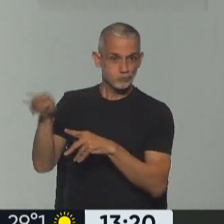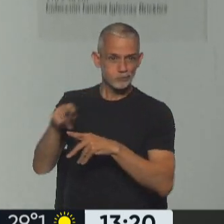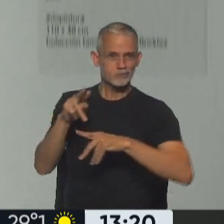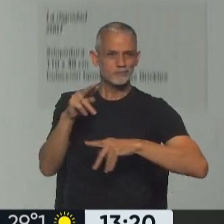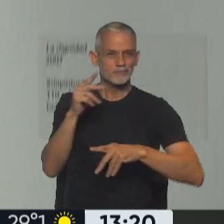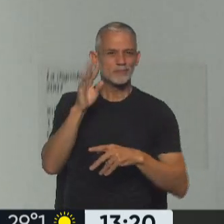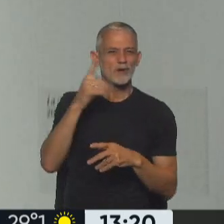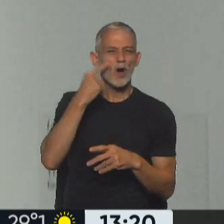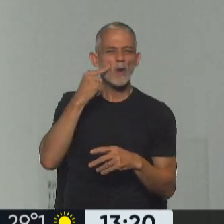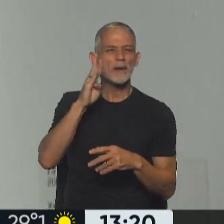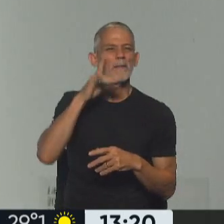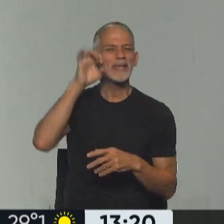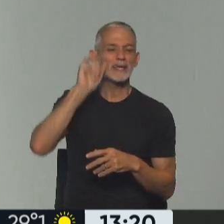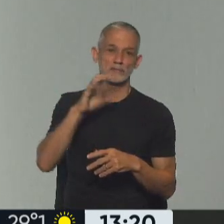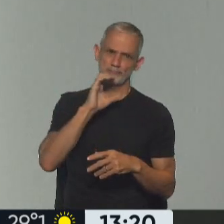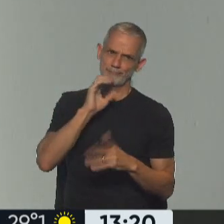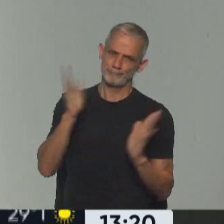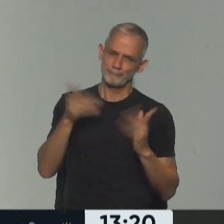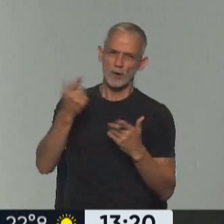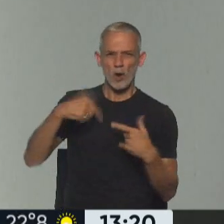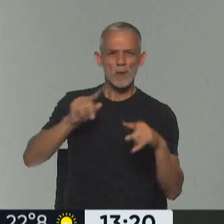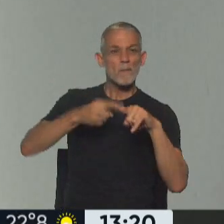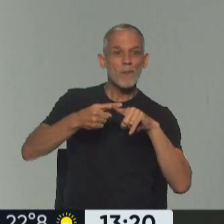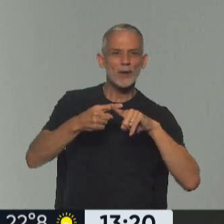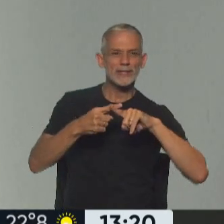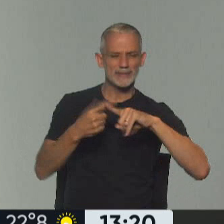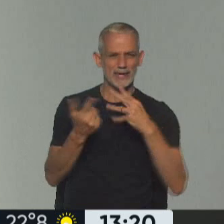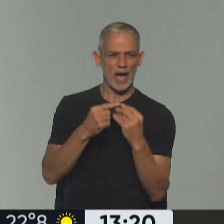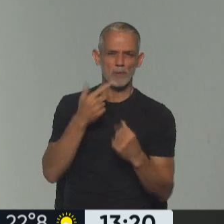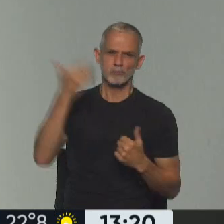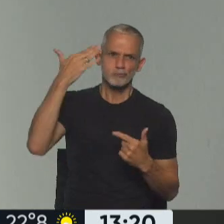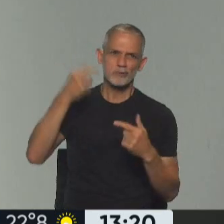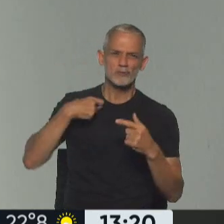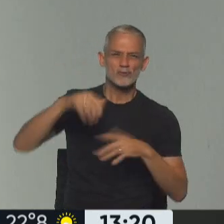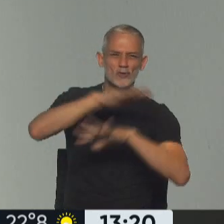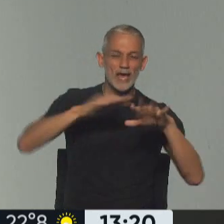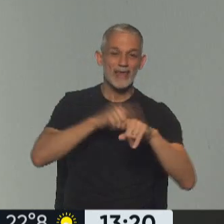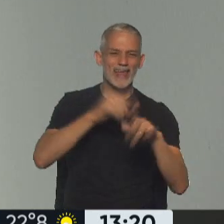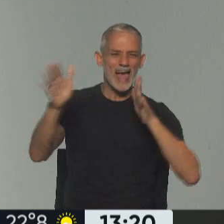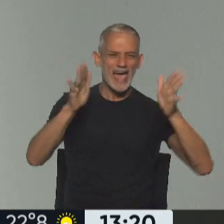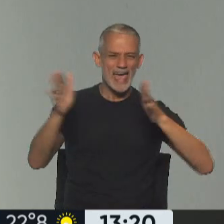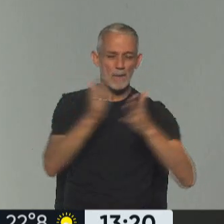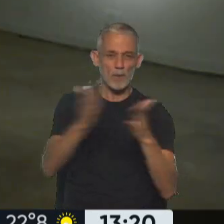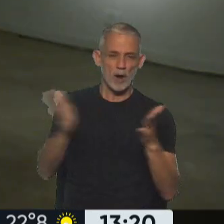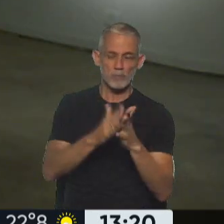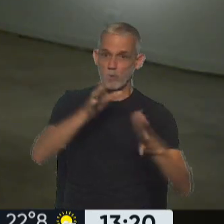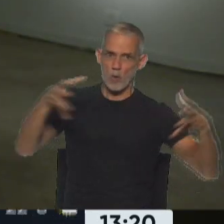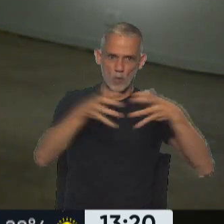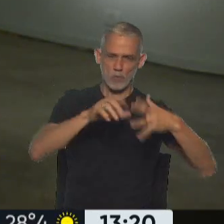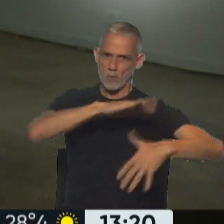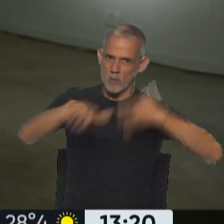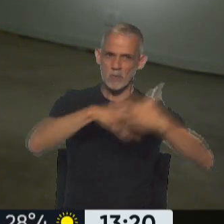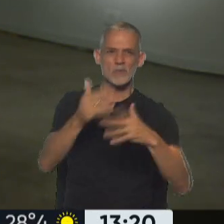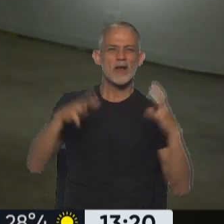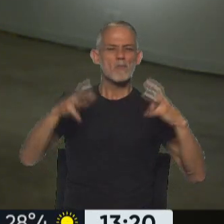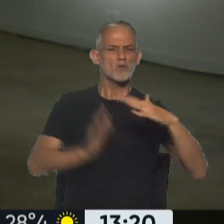se ve la ironía del pop, la potencia política de los discursos sociales de la época, toda la efervescencia colectiva, el mundo